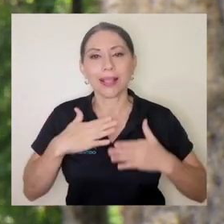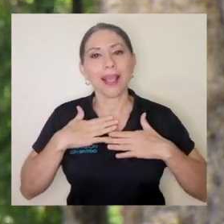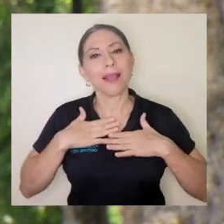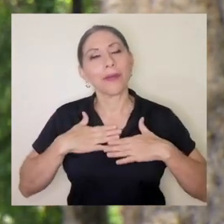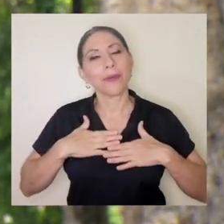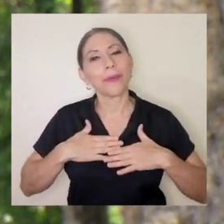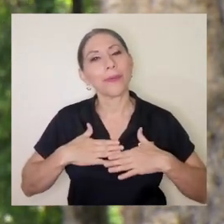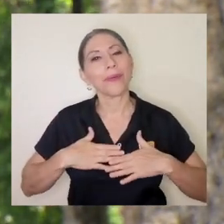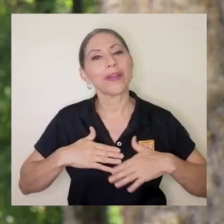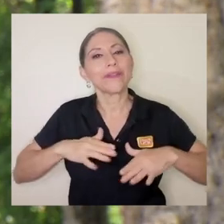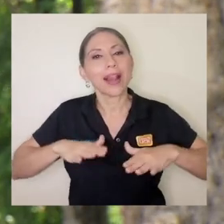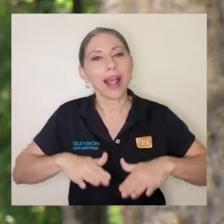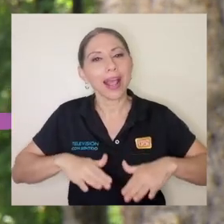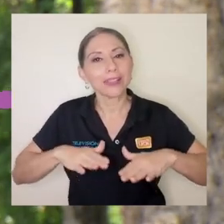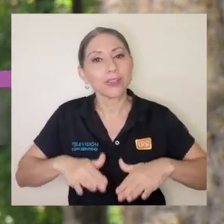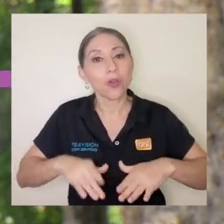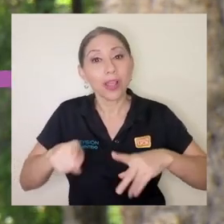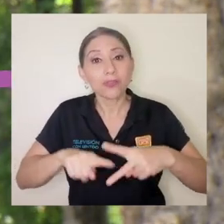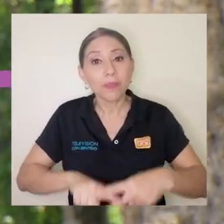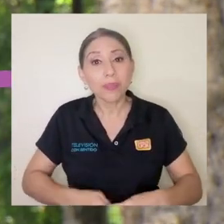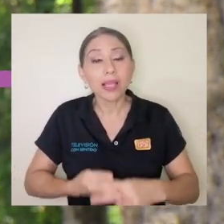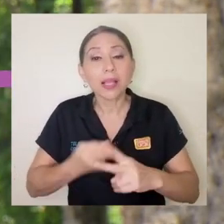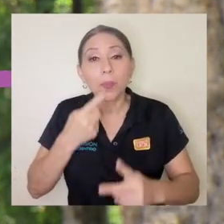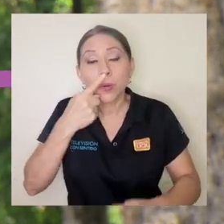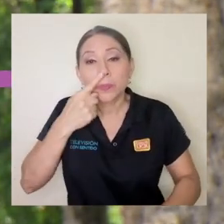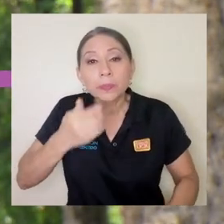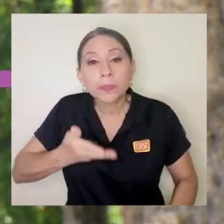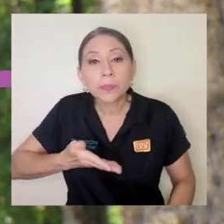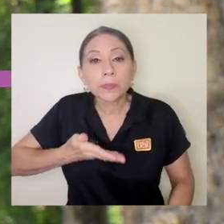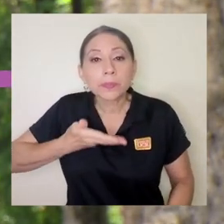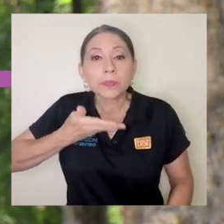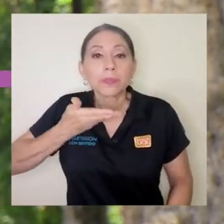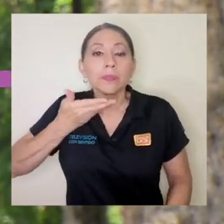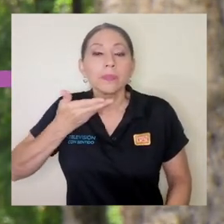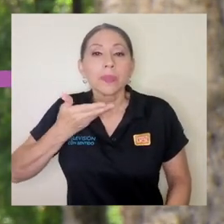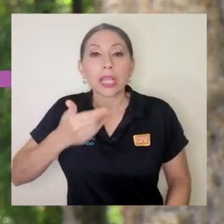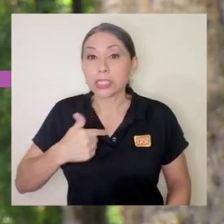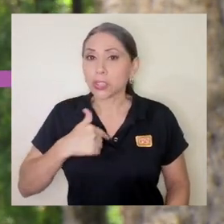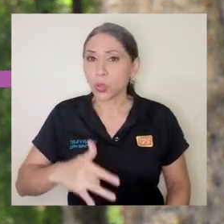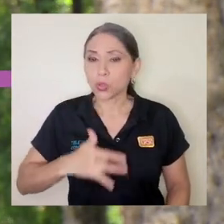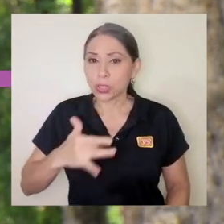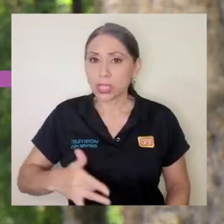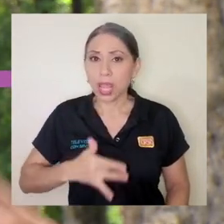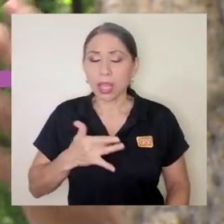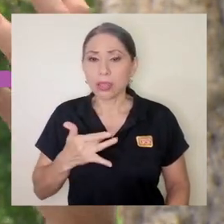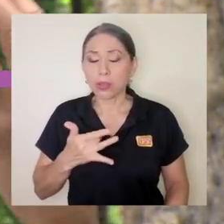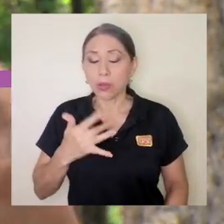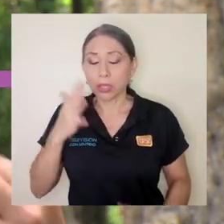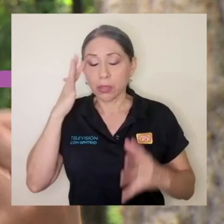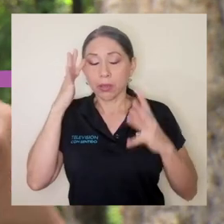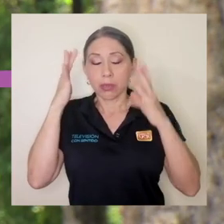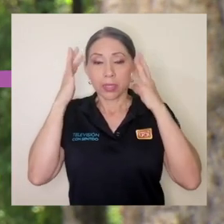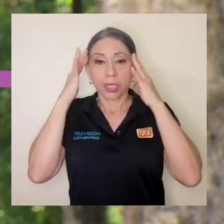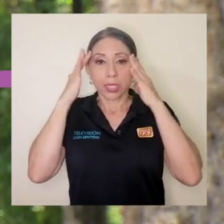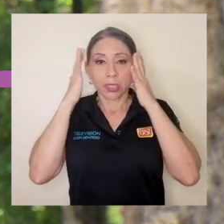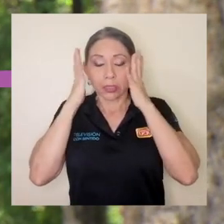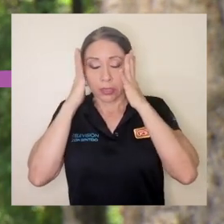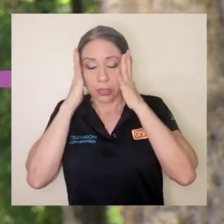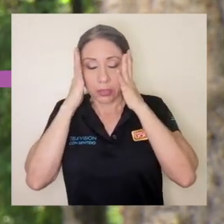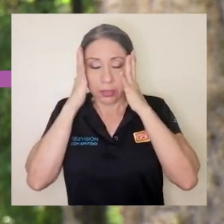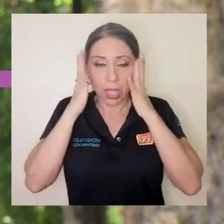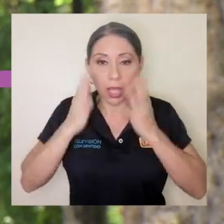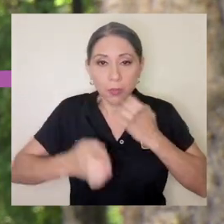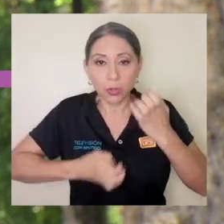y la relajación empieza por respirar entonces si de pronto yo siento que estoy muy abrumado por mis